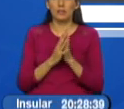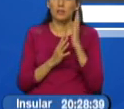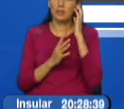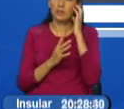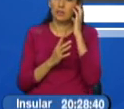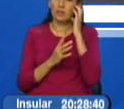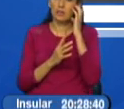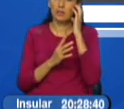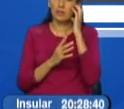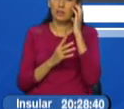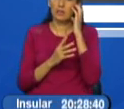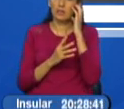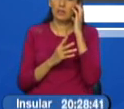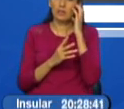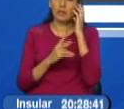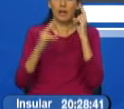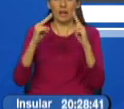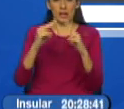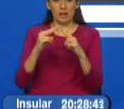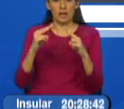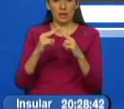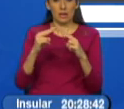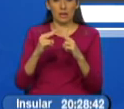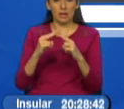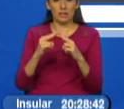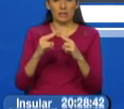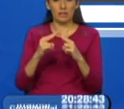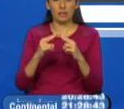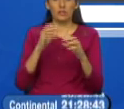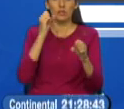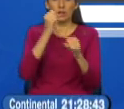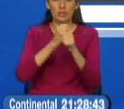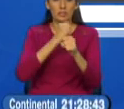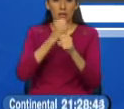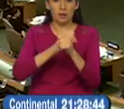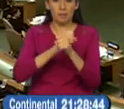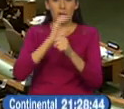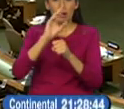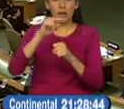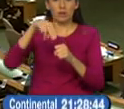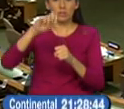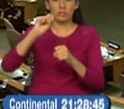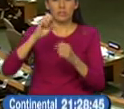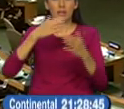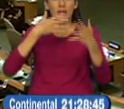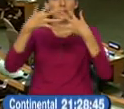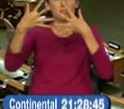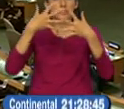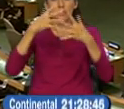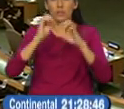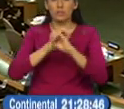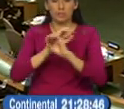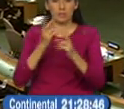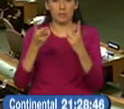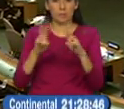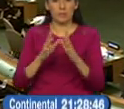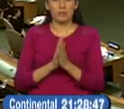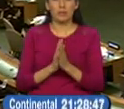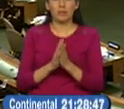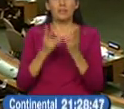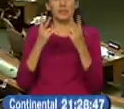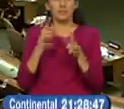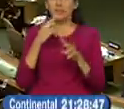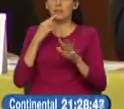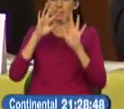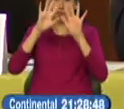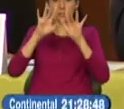reconocido la limpieza la trascendencia de las elecciones. Es más, no se descarta que el secretario general de las Naciones